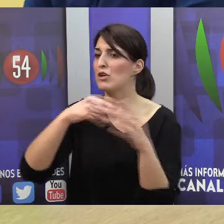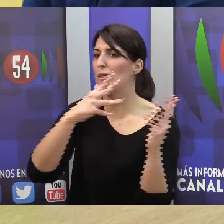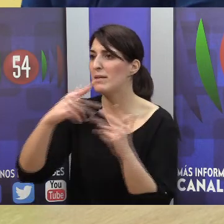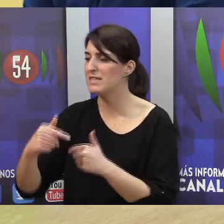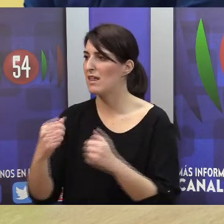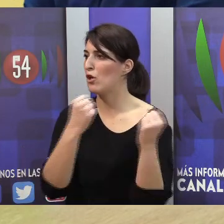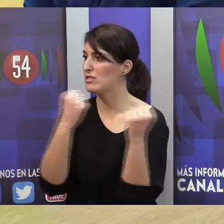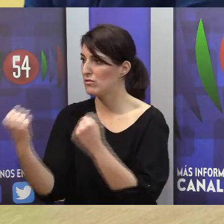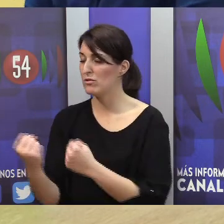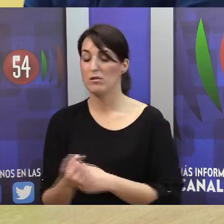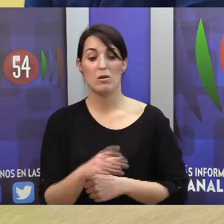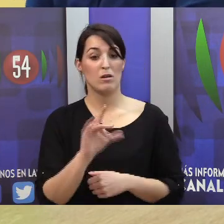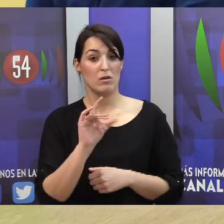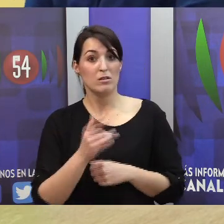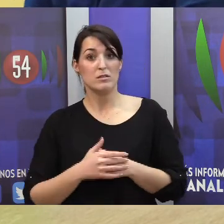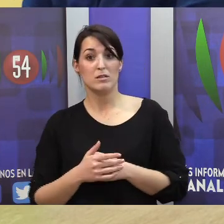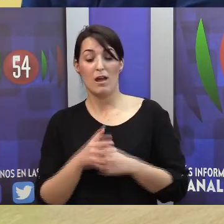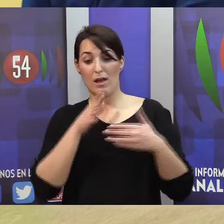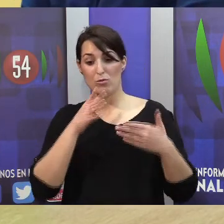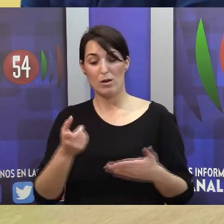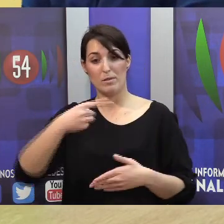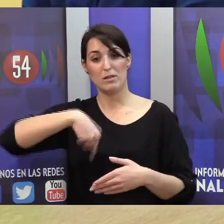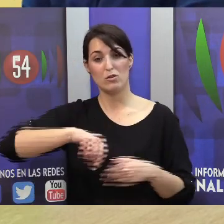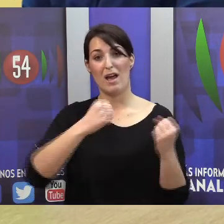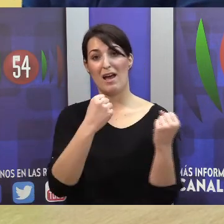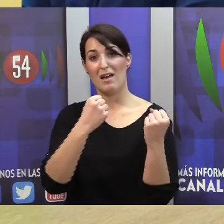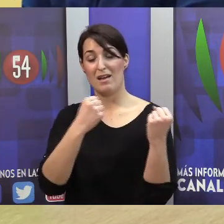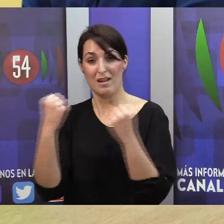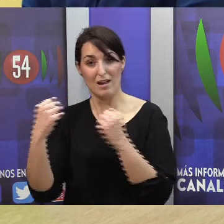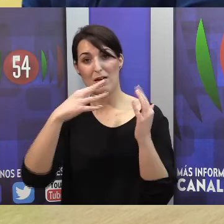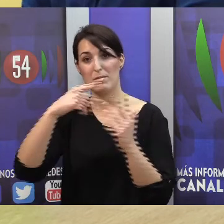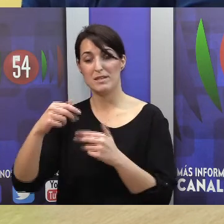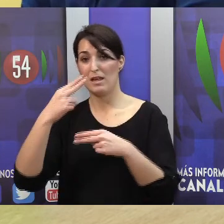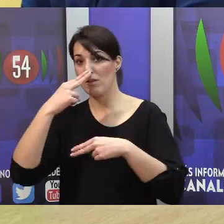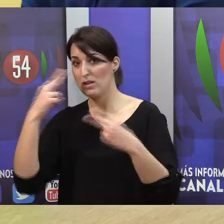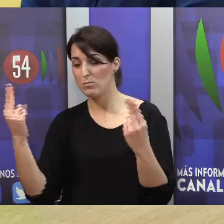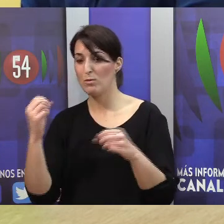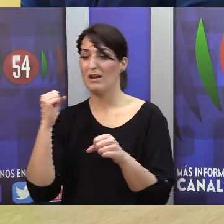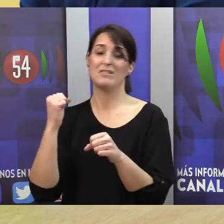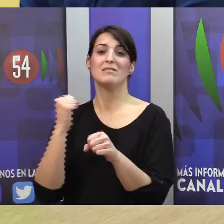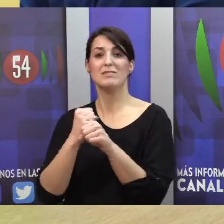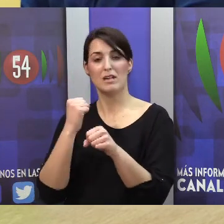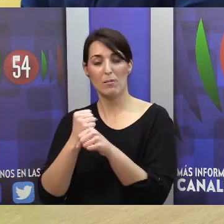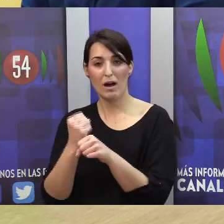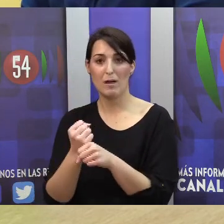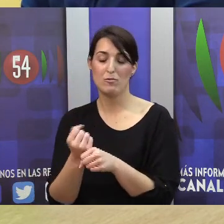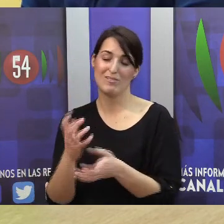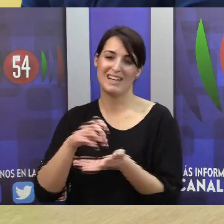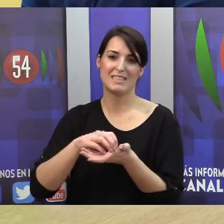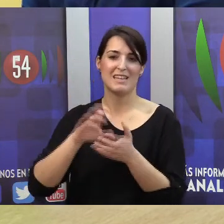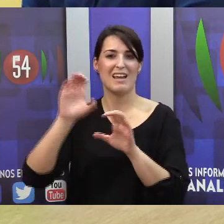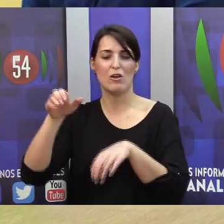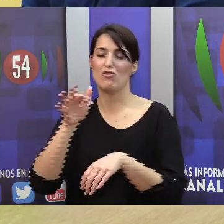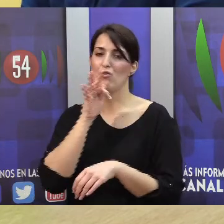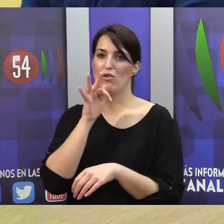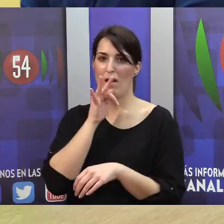actualmente estamos trabajando para otras administraciones públicas, cosa que aquí en Castilla y León todavía no ha llegado. Estamos también en algo